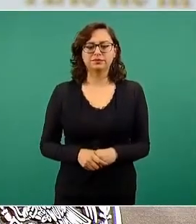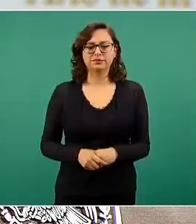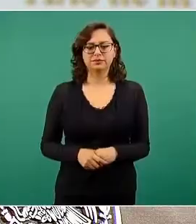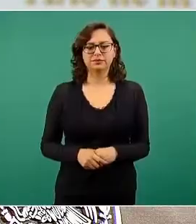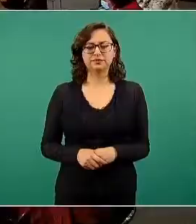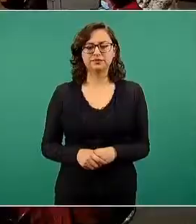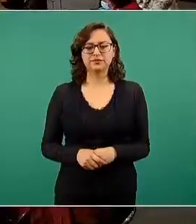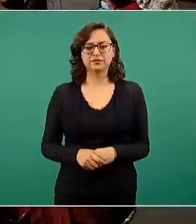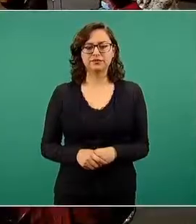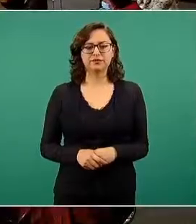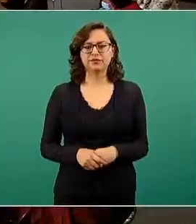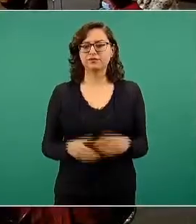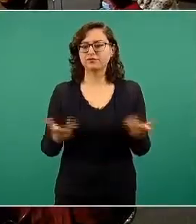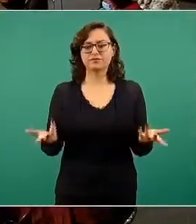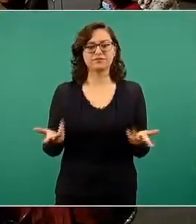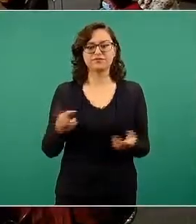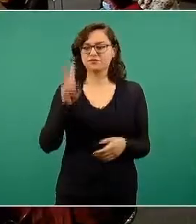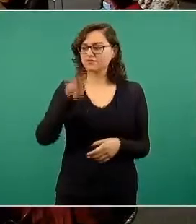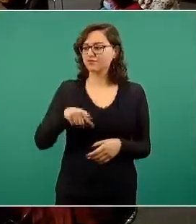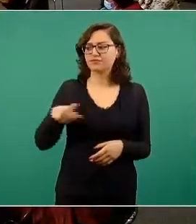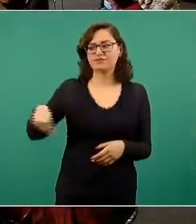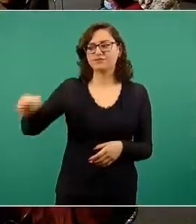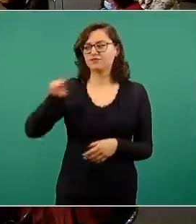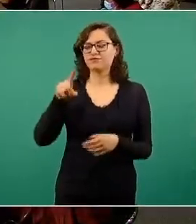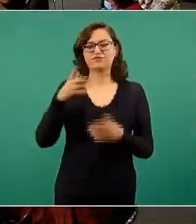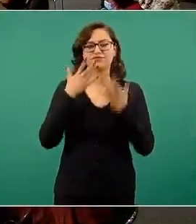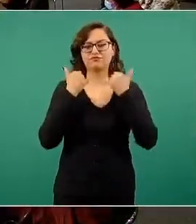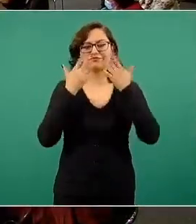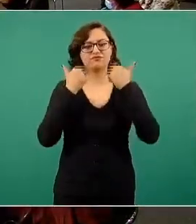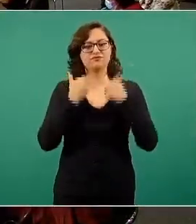Es un descaro. Yo no recuerdo